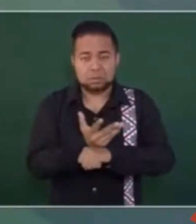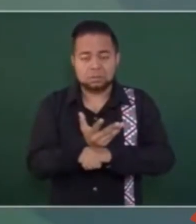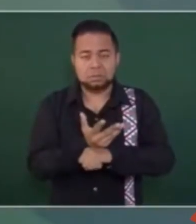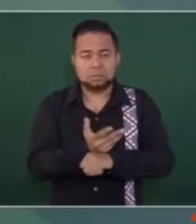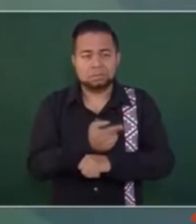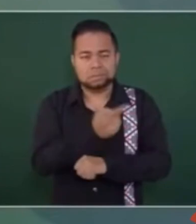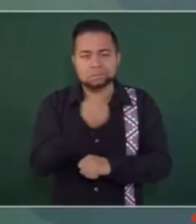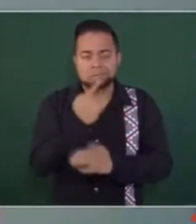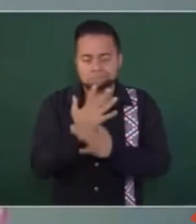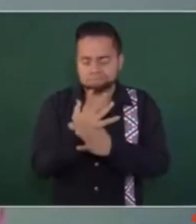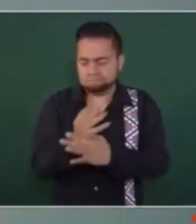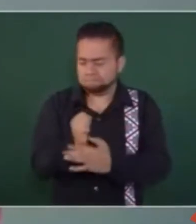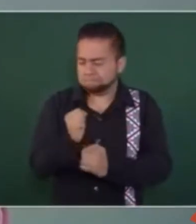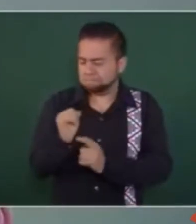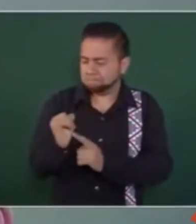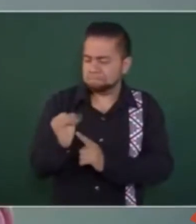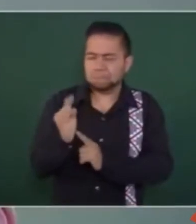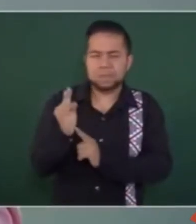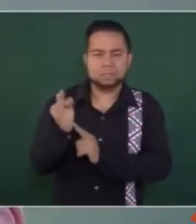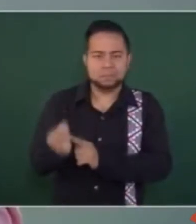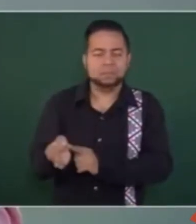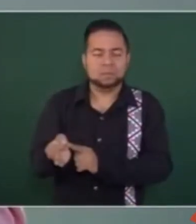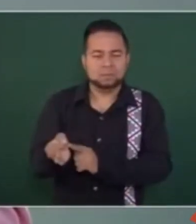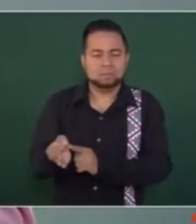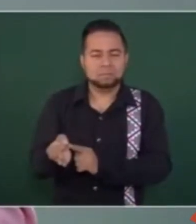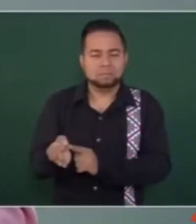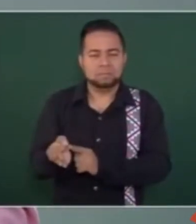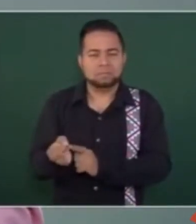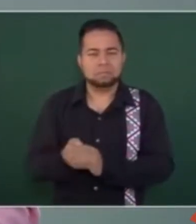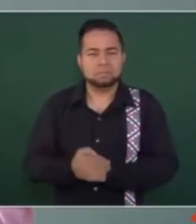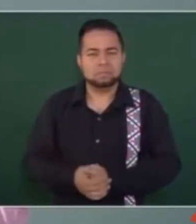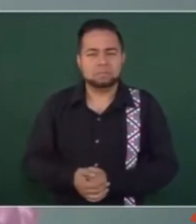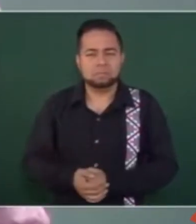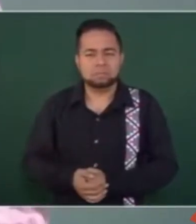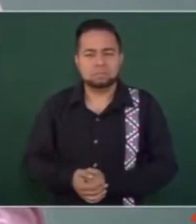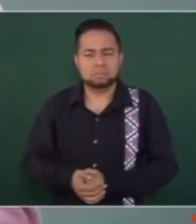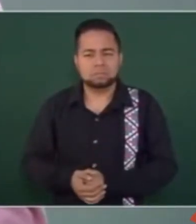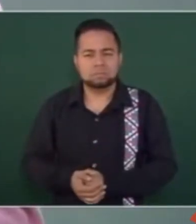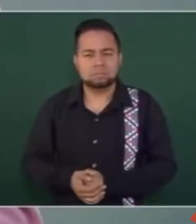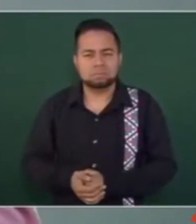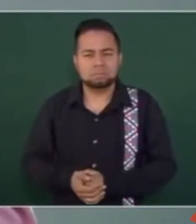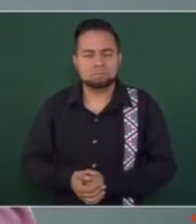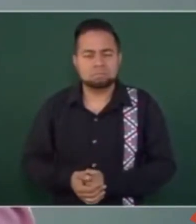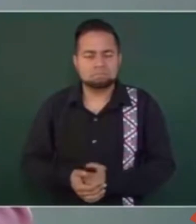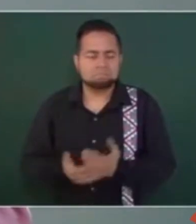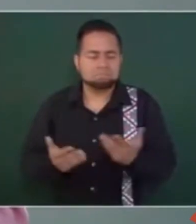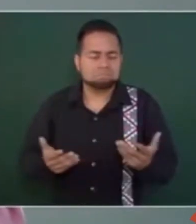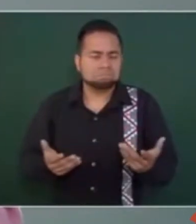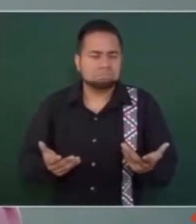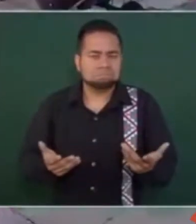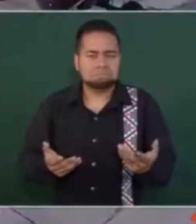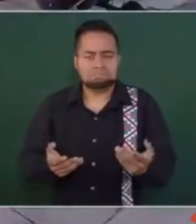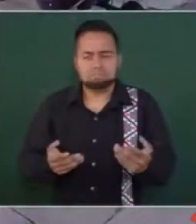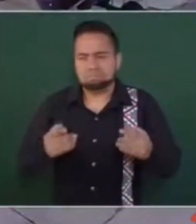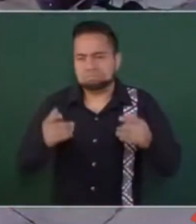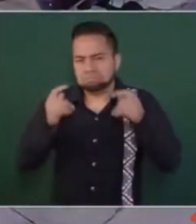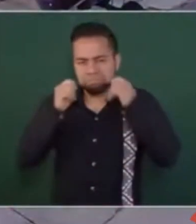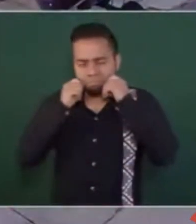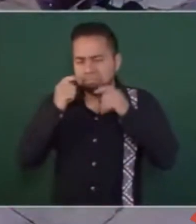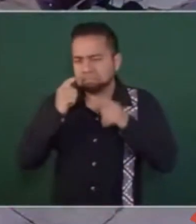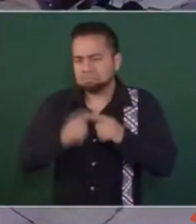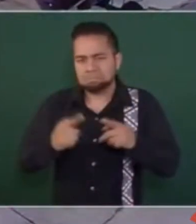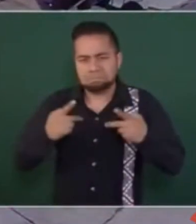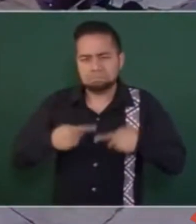acepta que un ciudadano de otro país